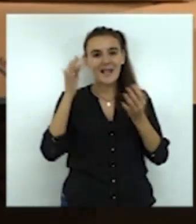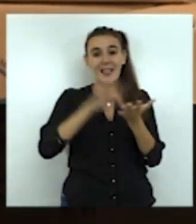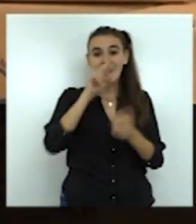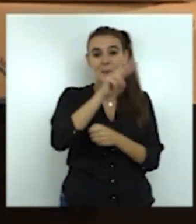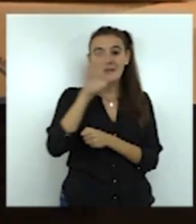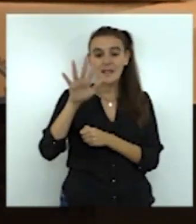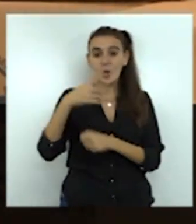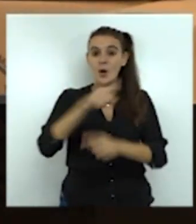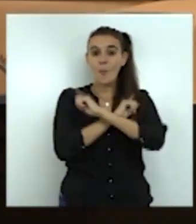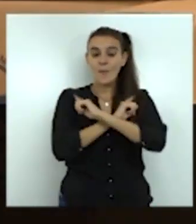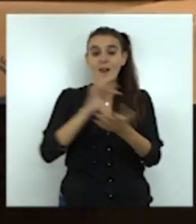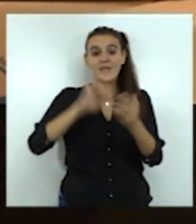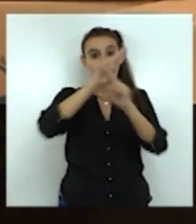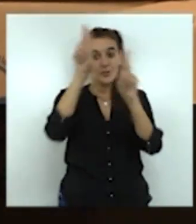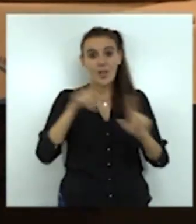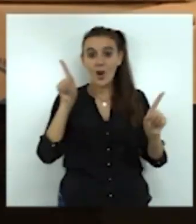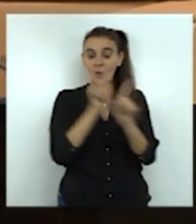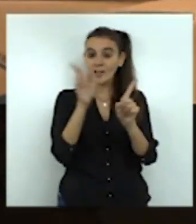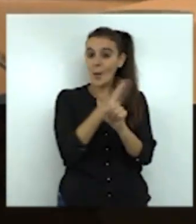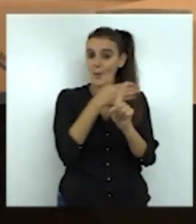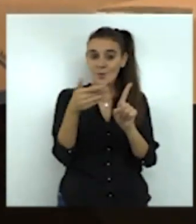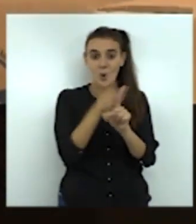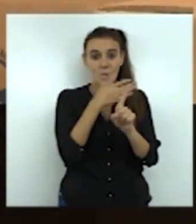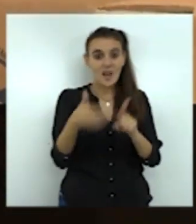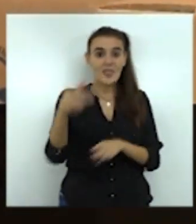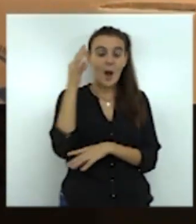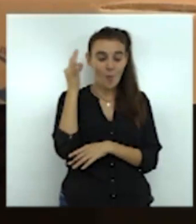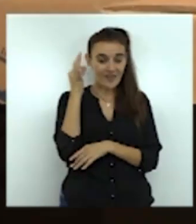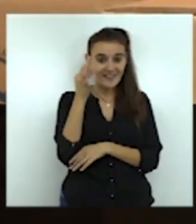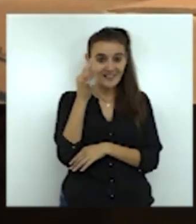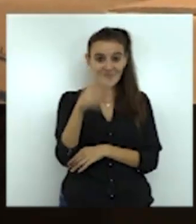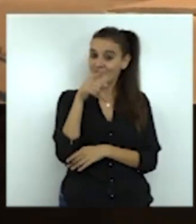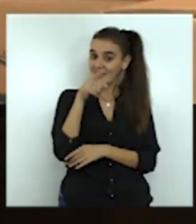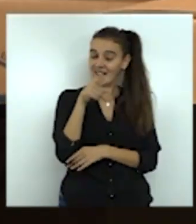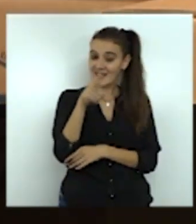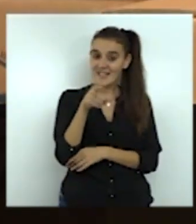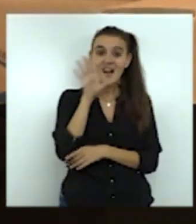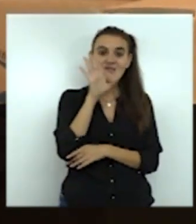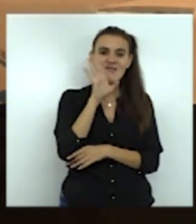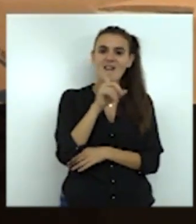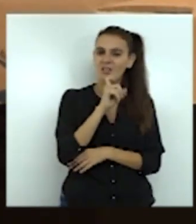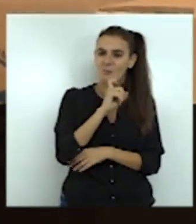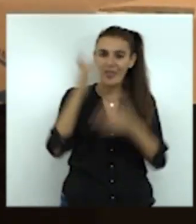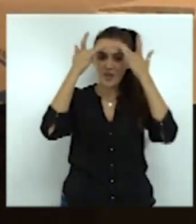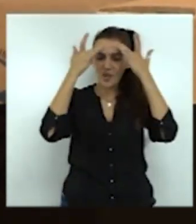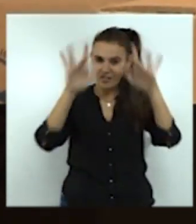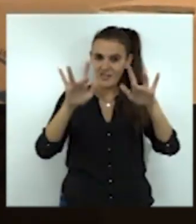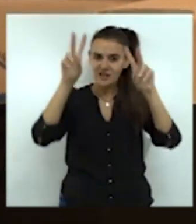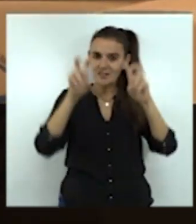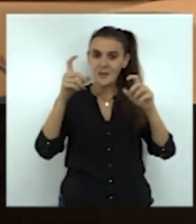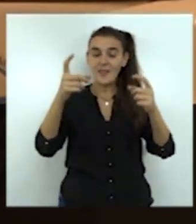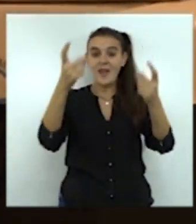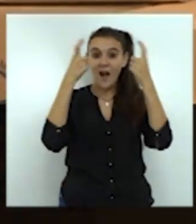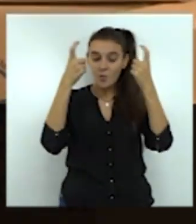el Día Internacional contra la Violencia hacia la Mujer, y esta va a ser un poco más de concienciación al alumnado, que sepa